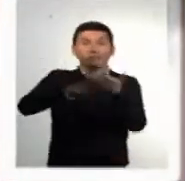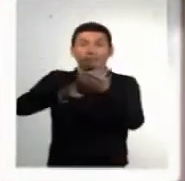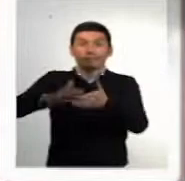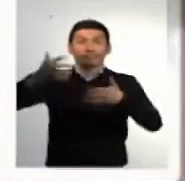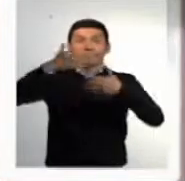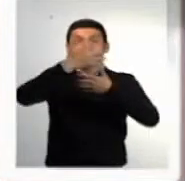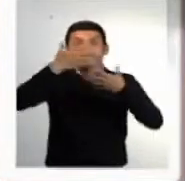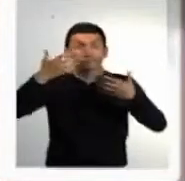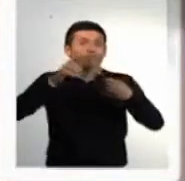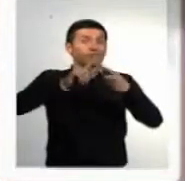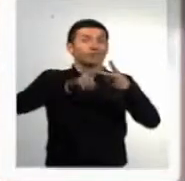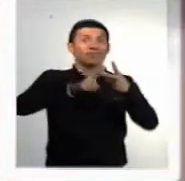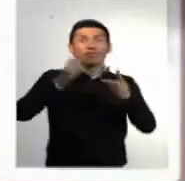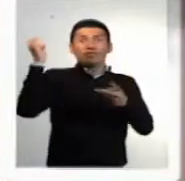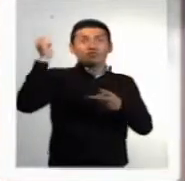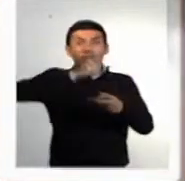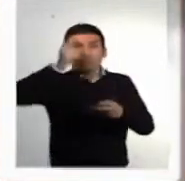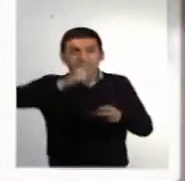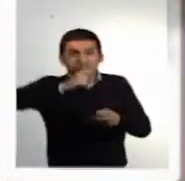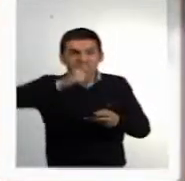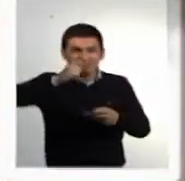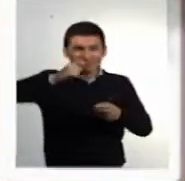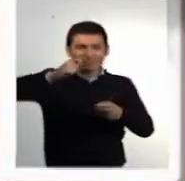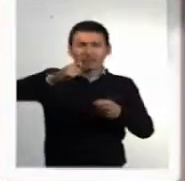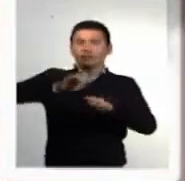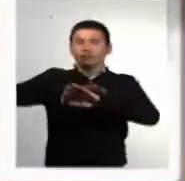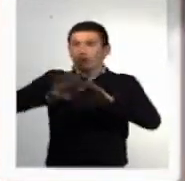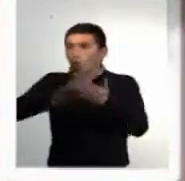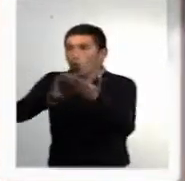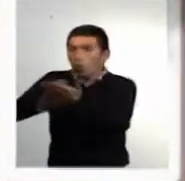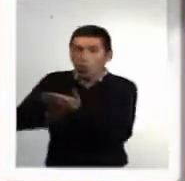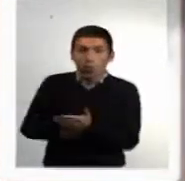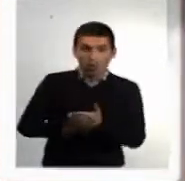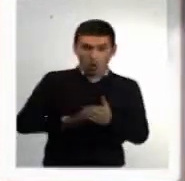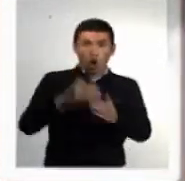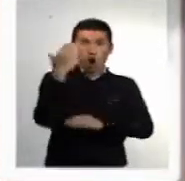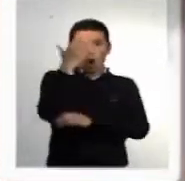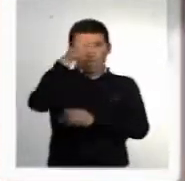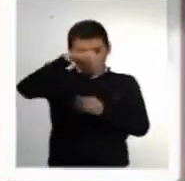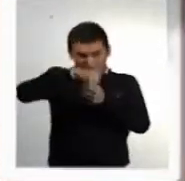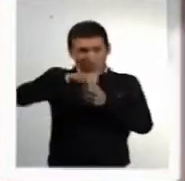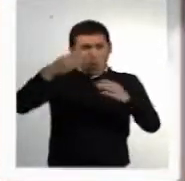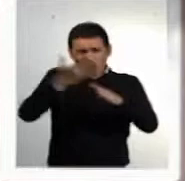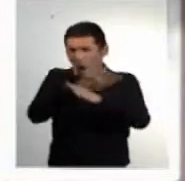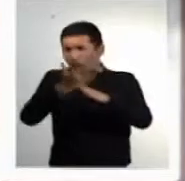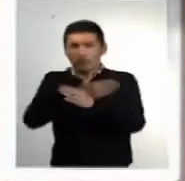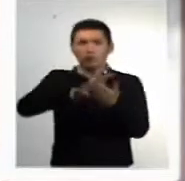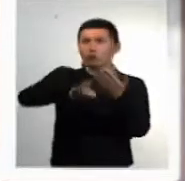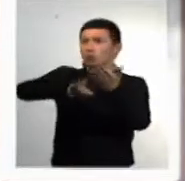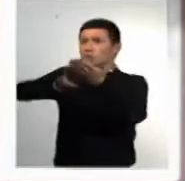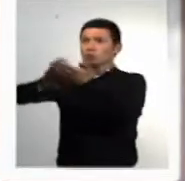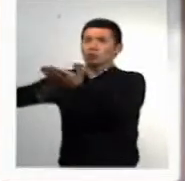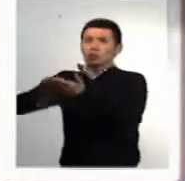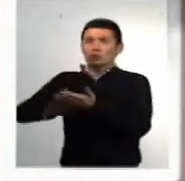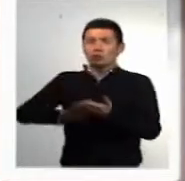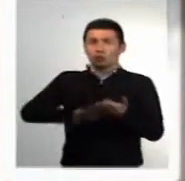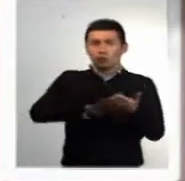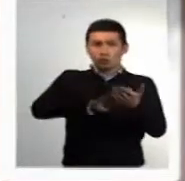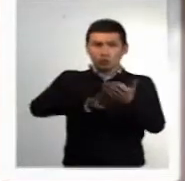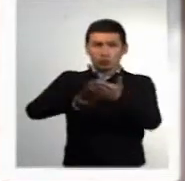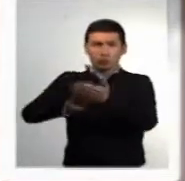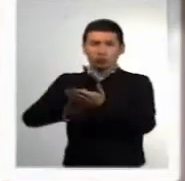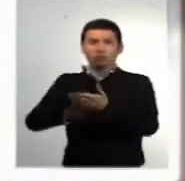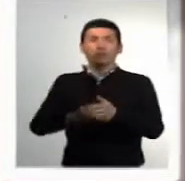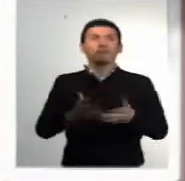armado en combatir el narcotráfico en combatir estos problemas internos que tiene nuestro país y pues digamos que al no